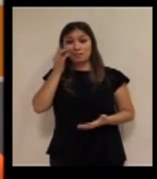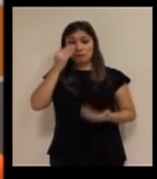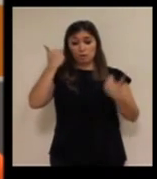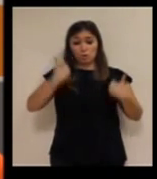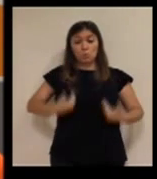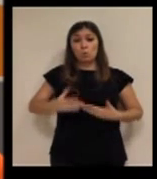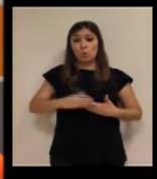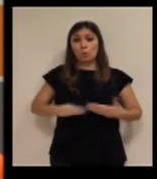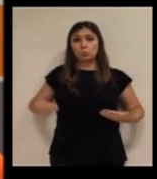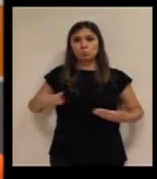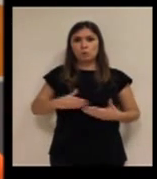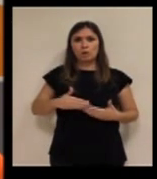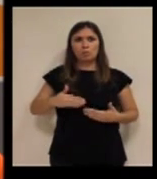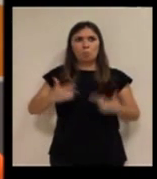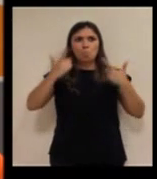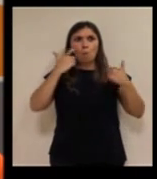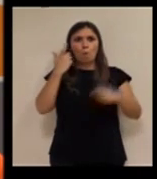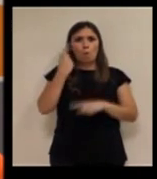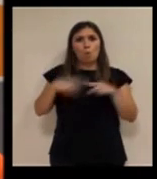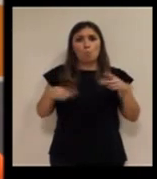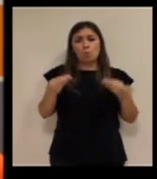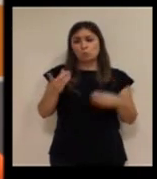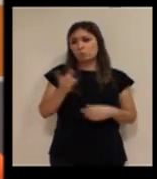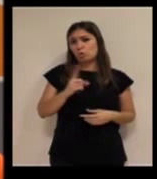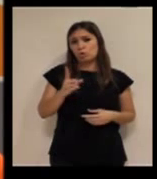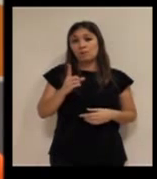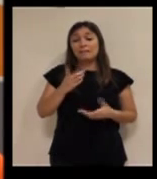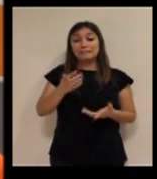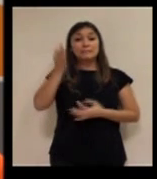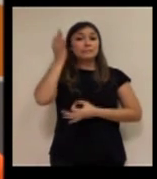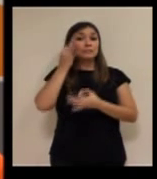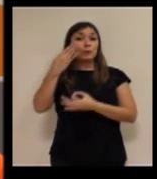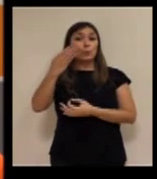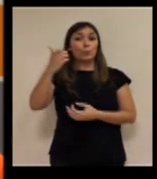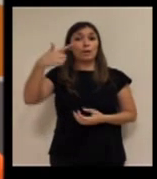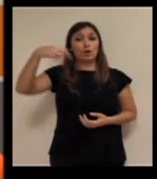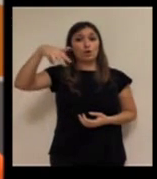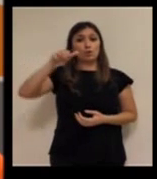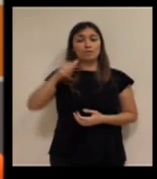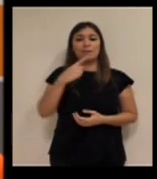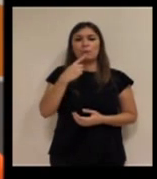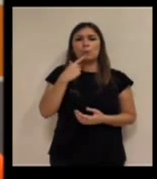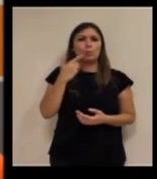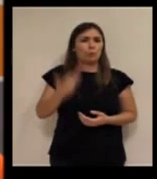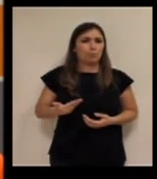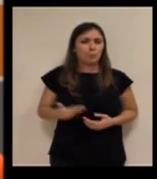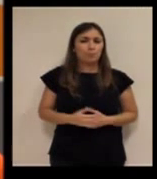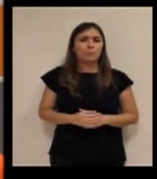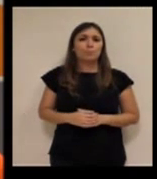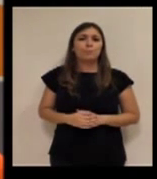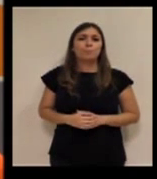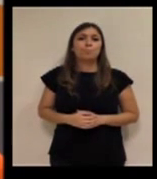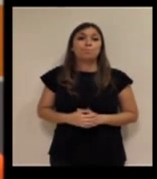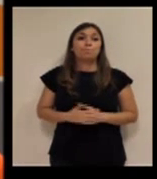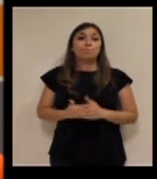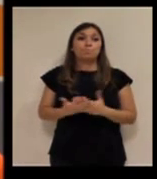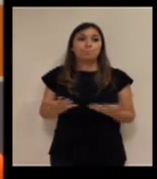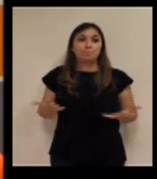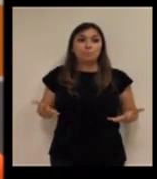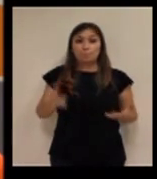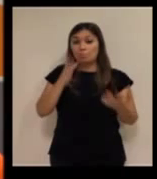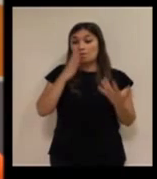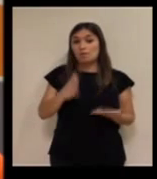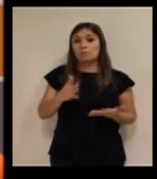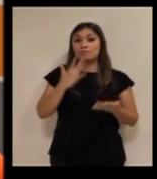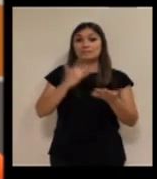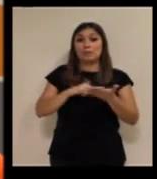móvil pero el usuario en sí no tiene por qué notar esa diferencia ahí matizó Begoña un tema también importante el hecho